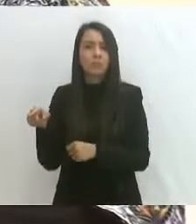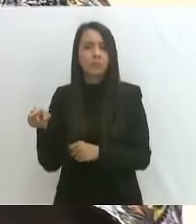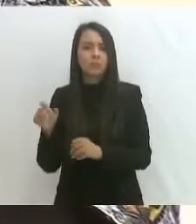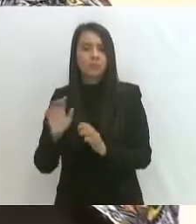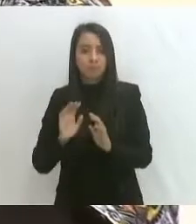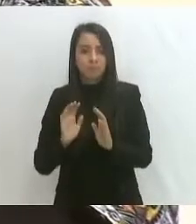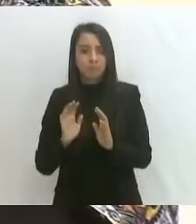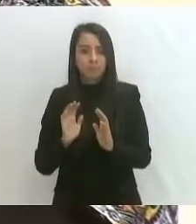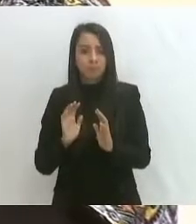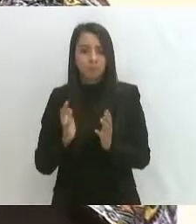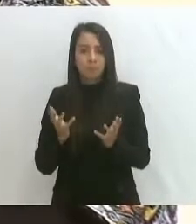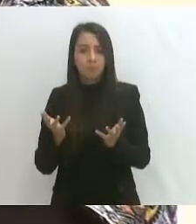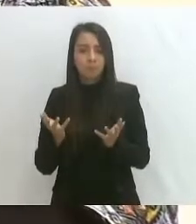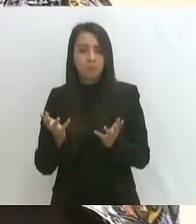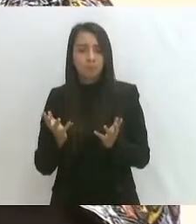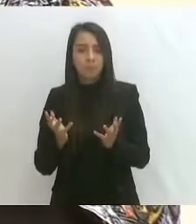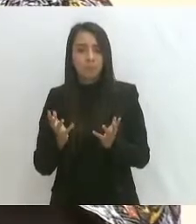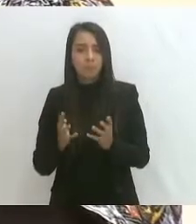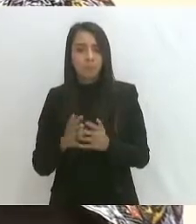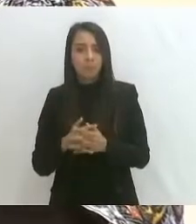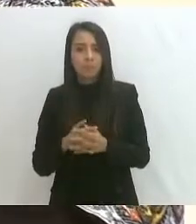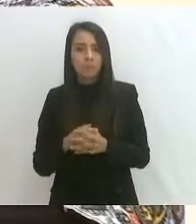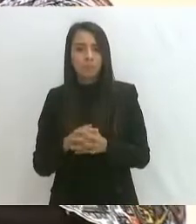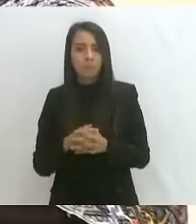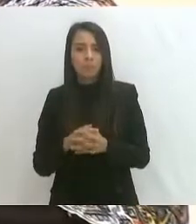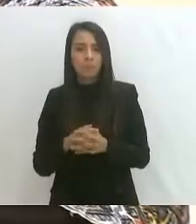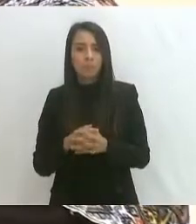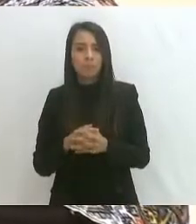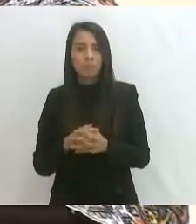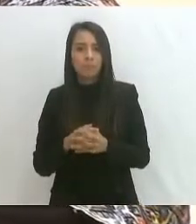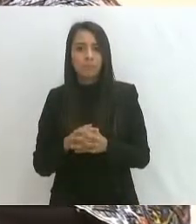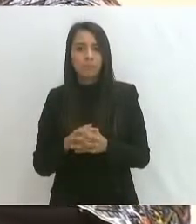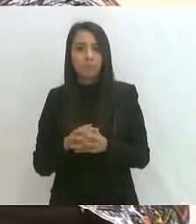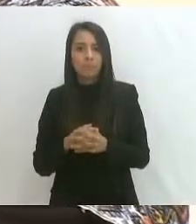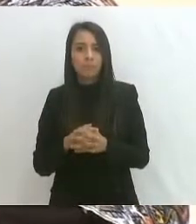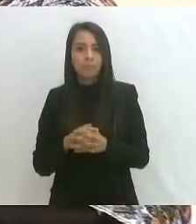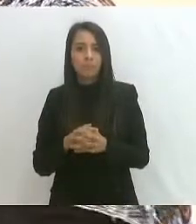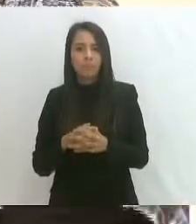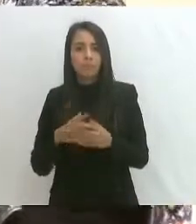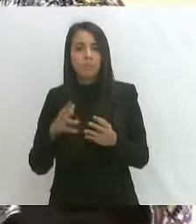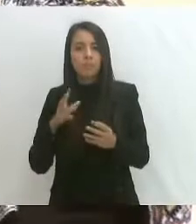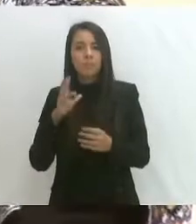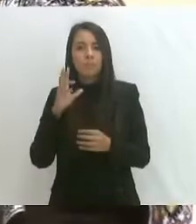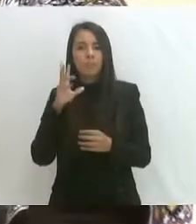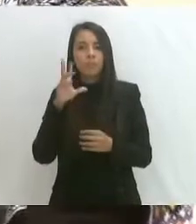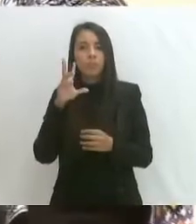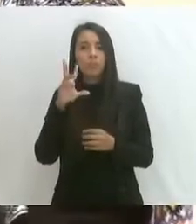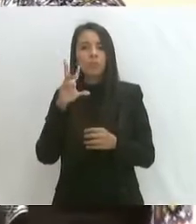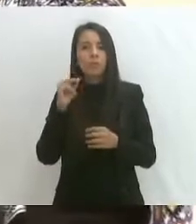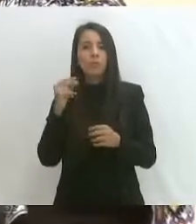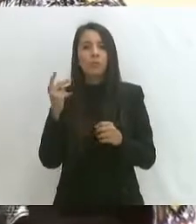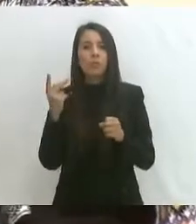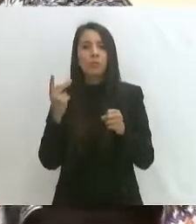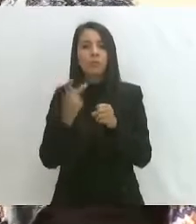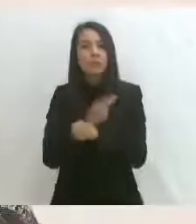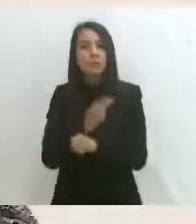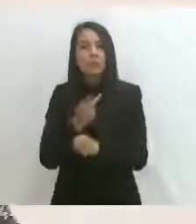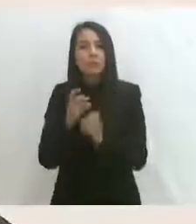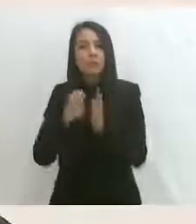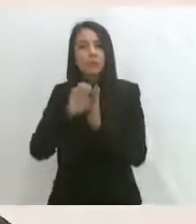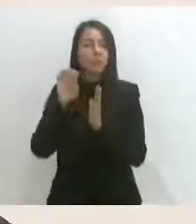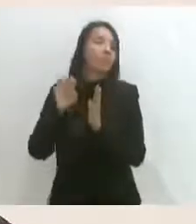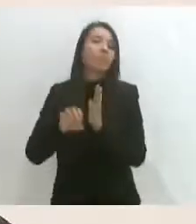situaciones de que grupos sociales